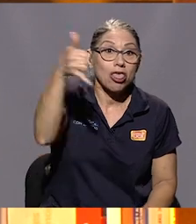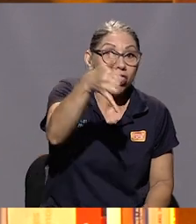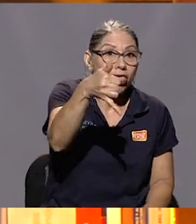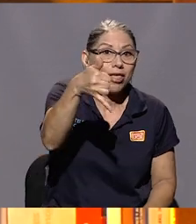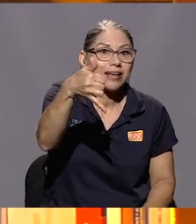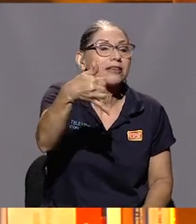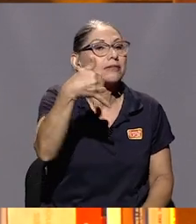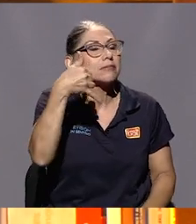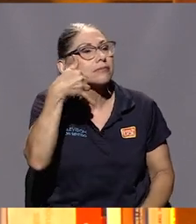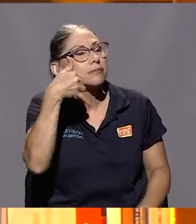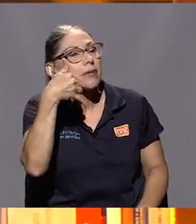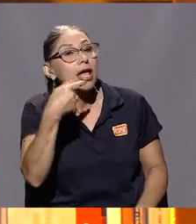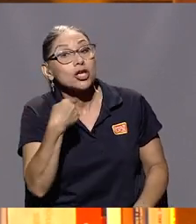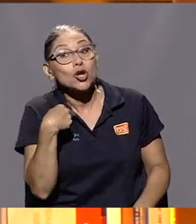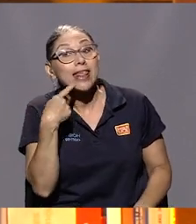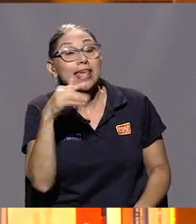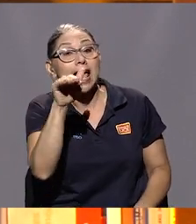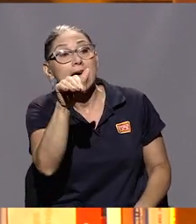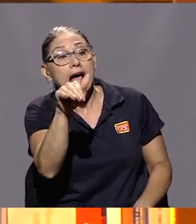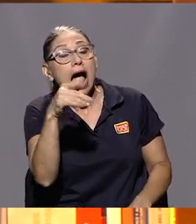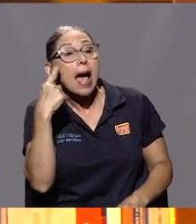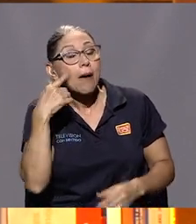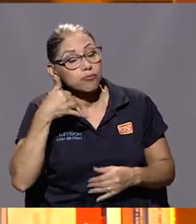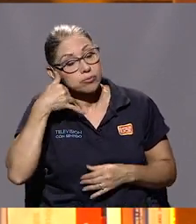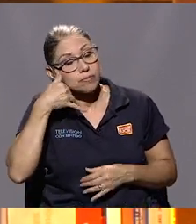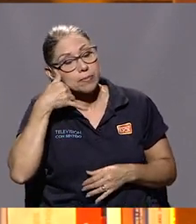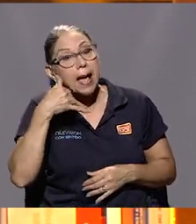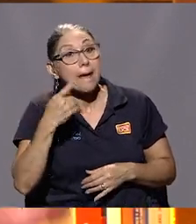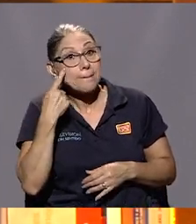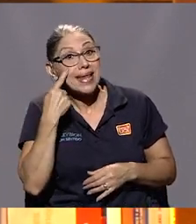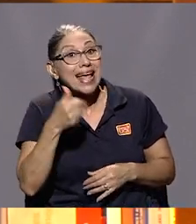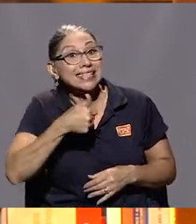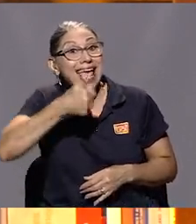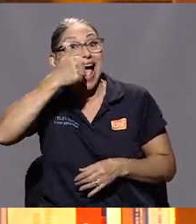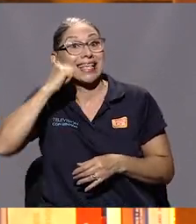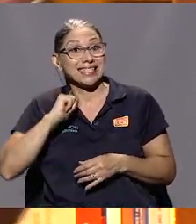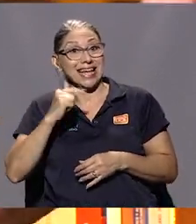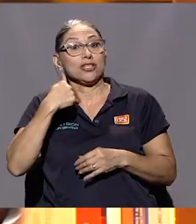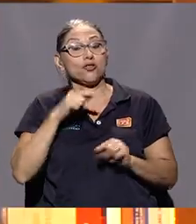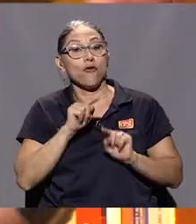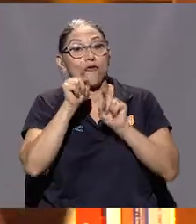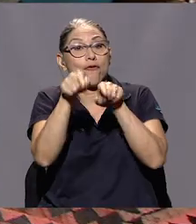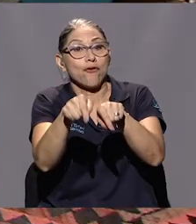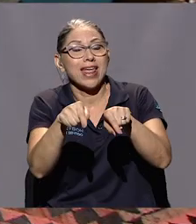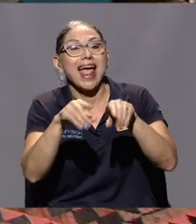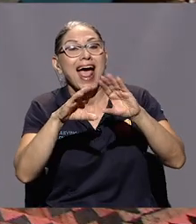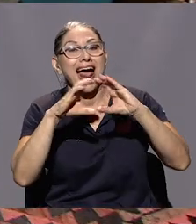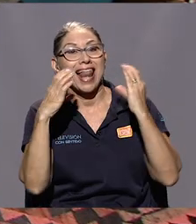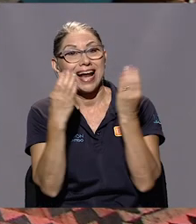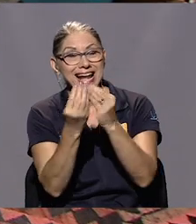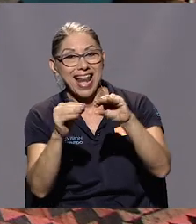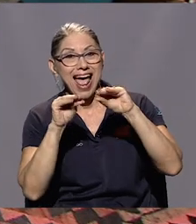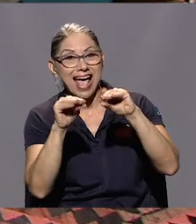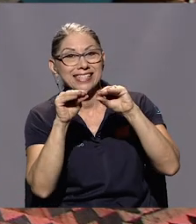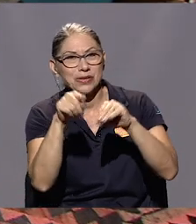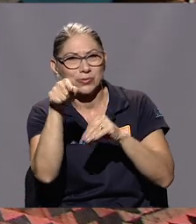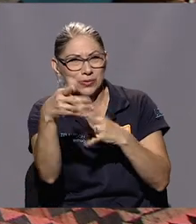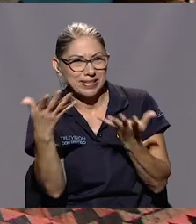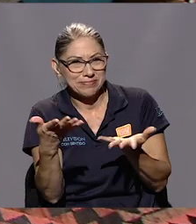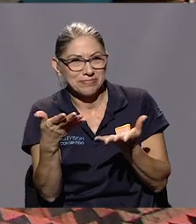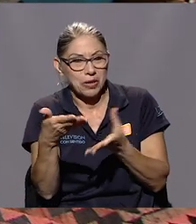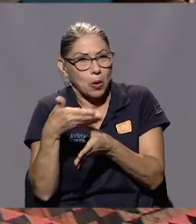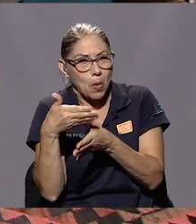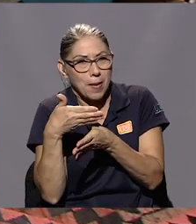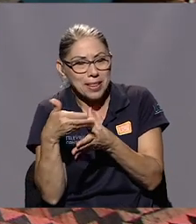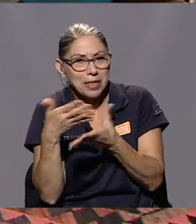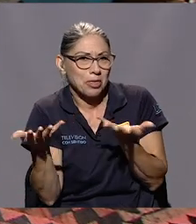Yo le dije, mira, es que yo ayer, digamos, estuve en la clase que vos dabas, o en el estudio, seguro era un estudio compartido, que agarramos un